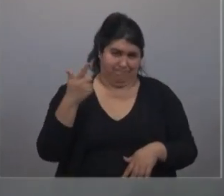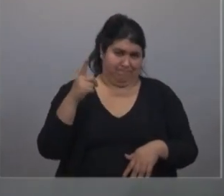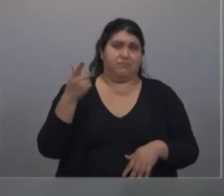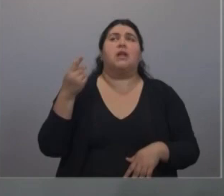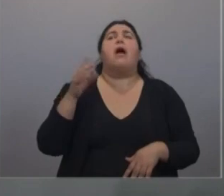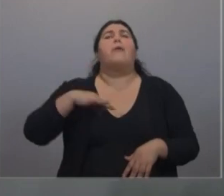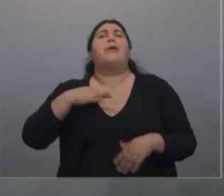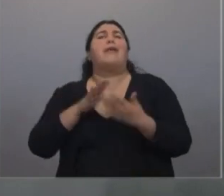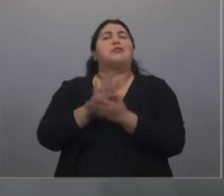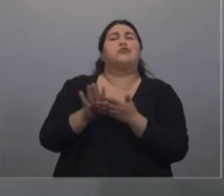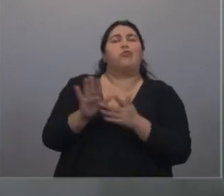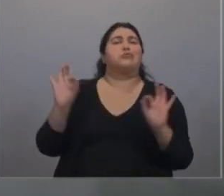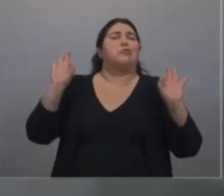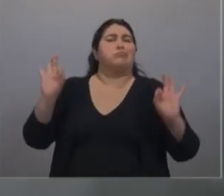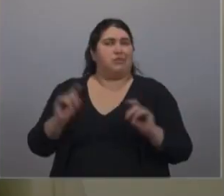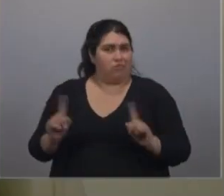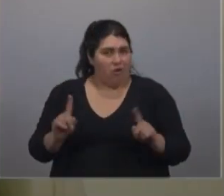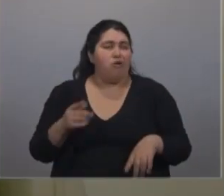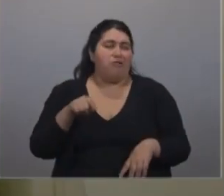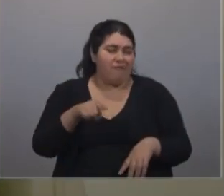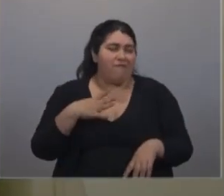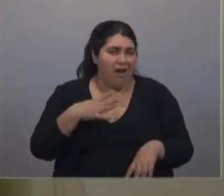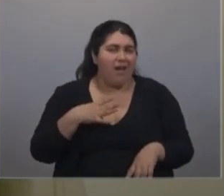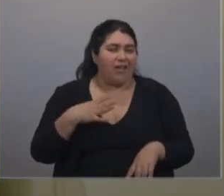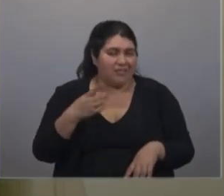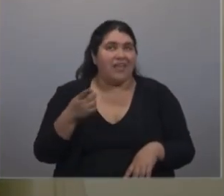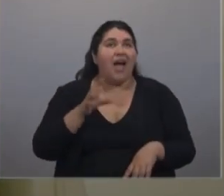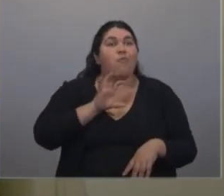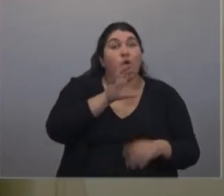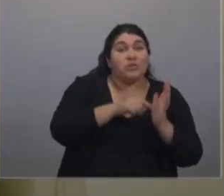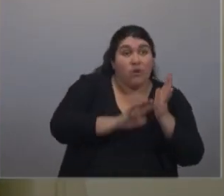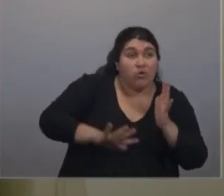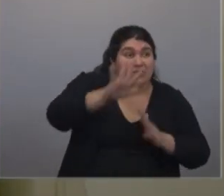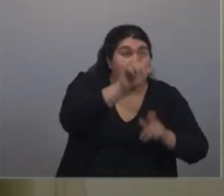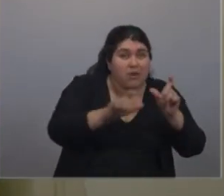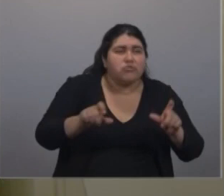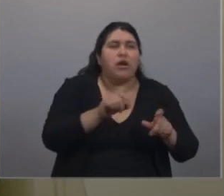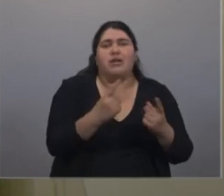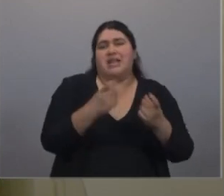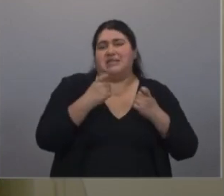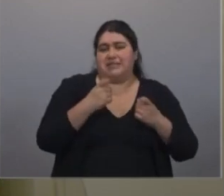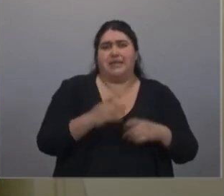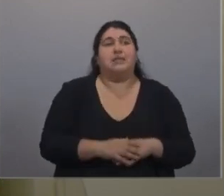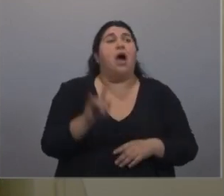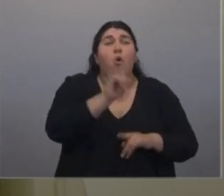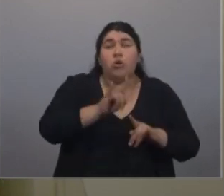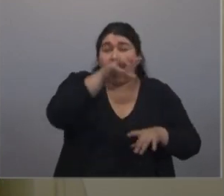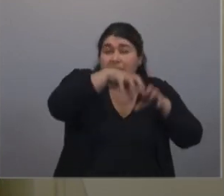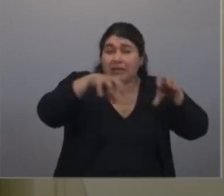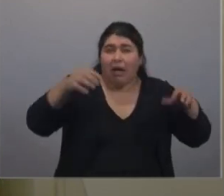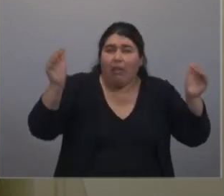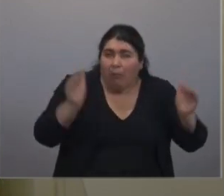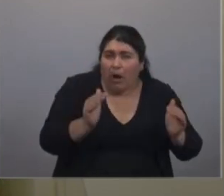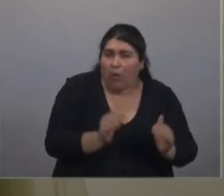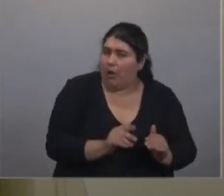solucionada, así que le hace falta todavía a nuestra Provincia de Buenos Aires, no menos universidades, como dicen ellos,